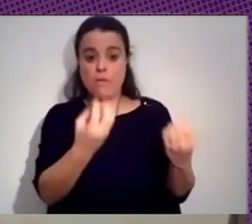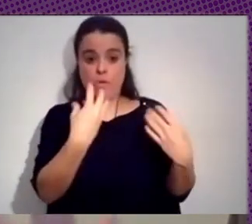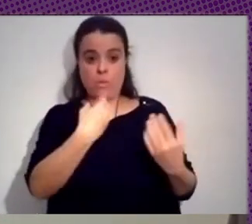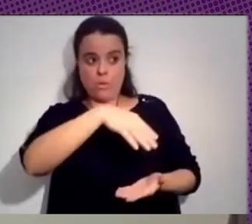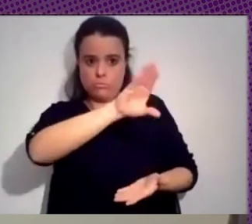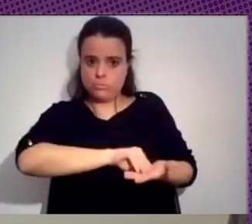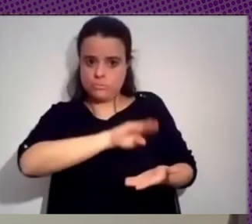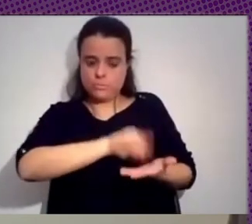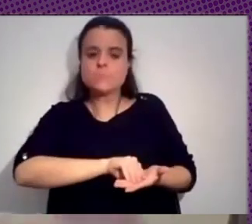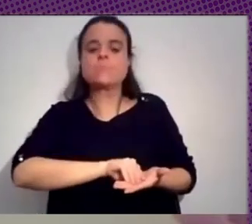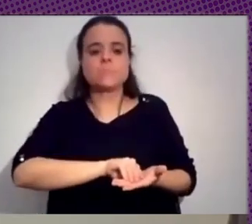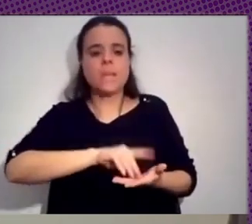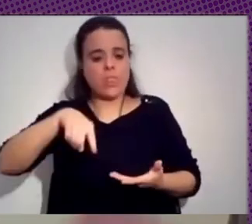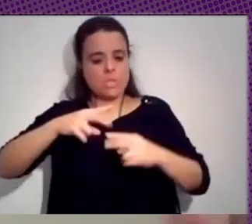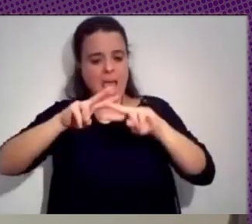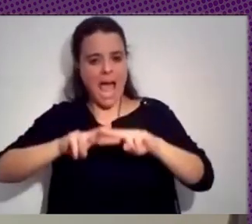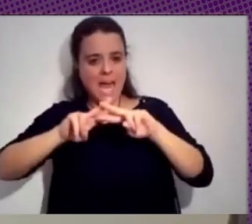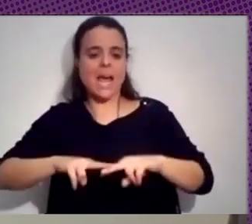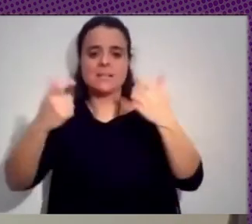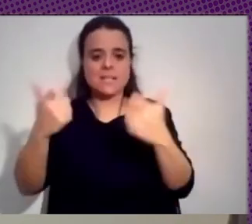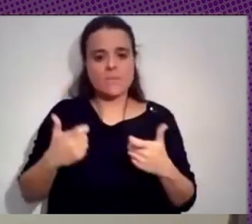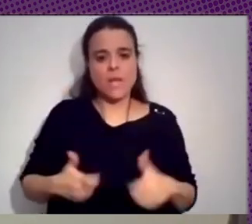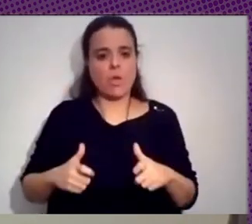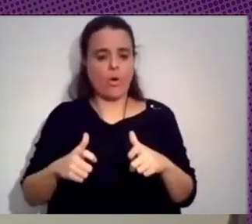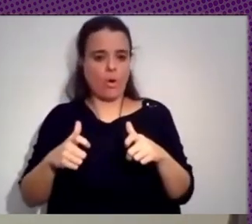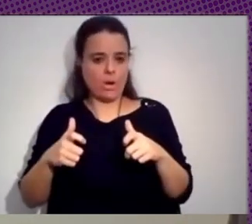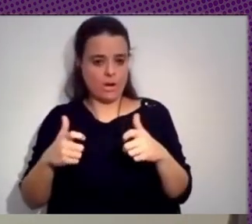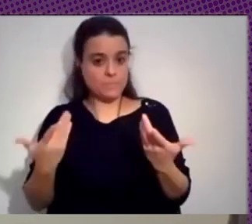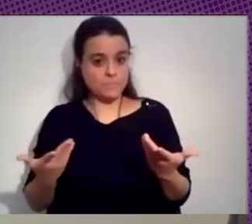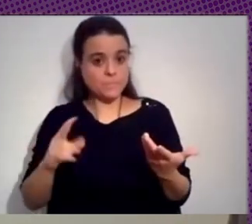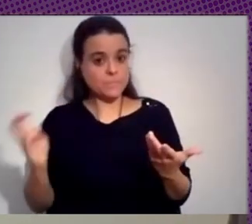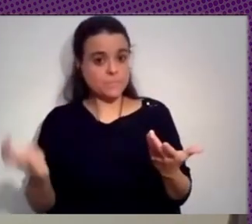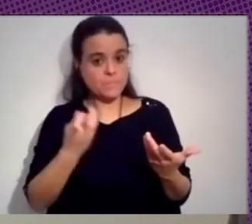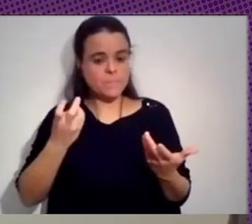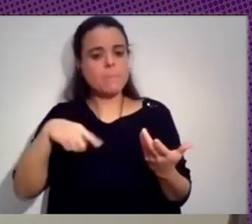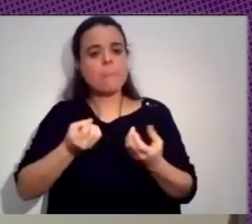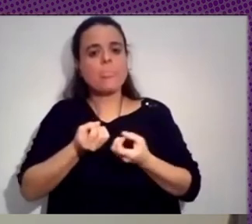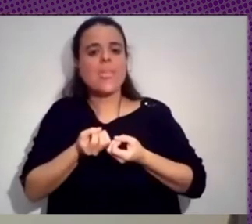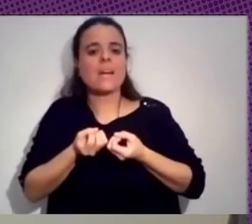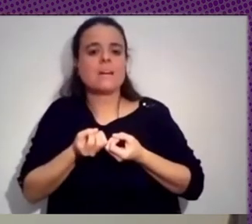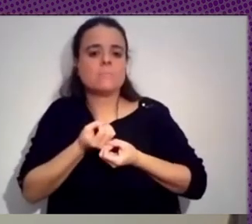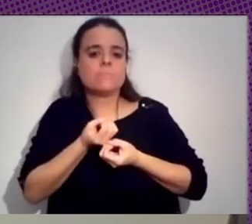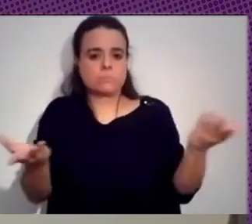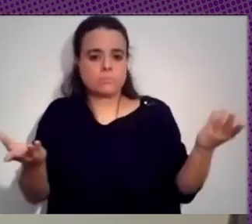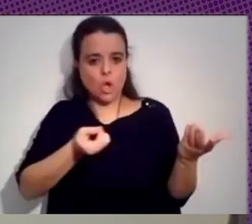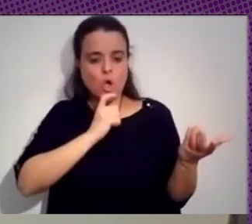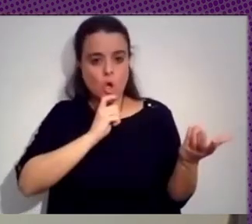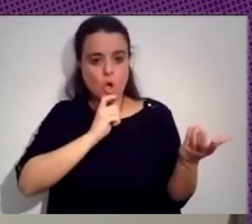orquestar el análisis, clasificarlo, dividirlo en tareas, etcétera, la forma de compartirlo y un framework sobre eso, de cómo